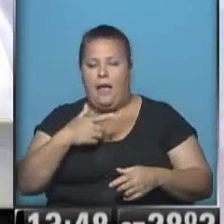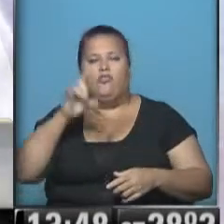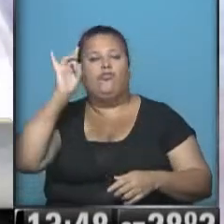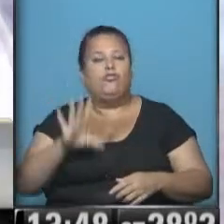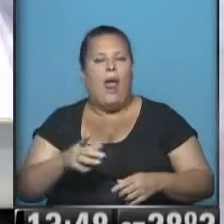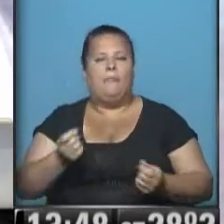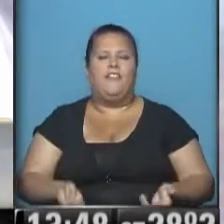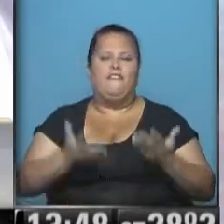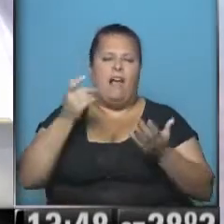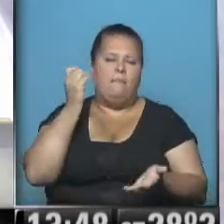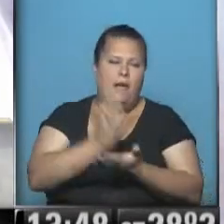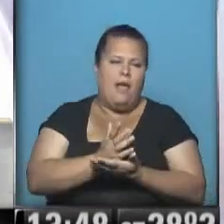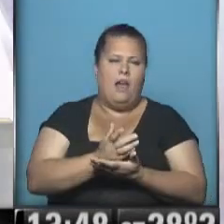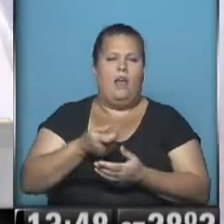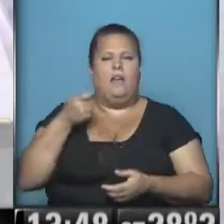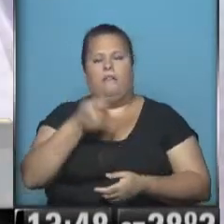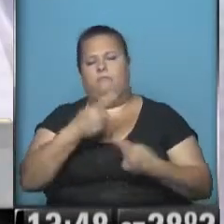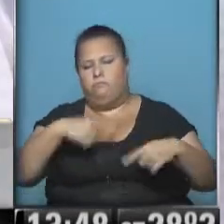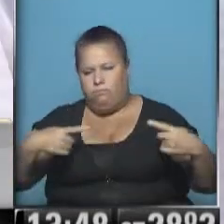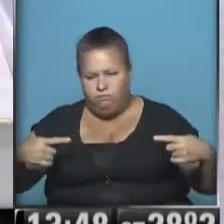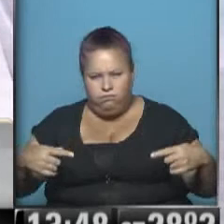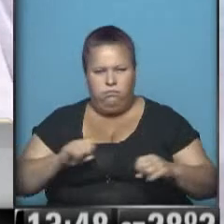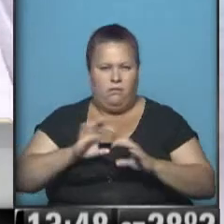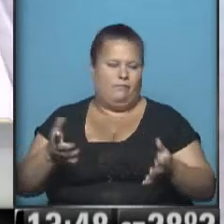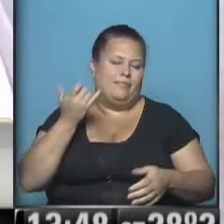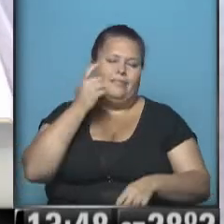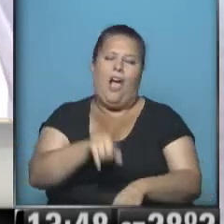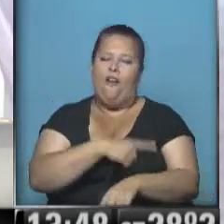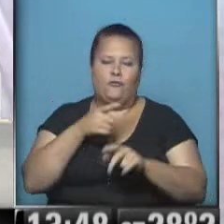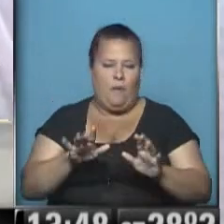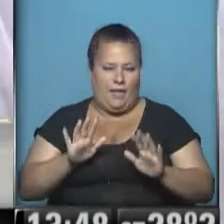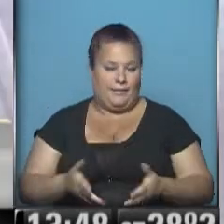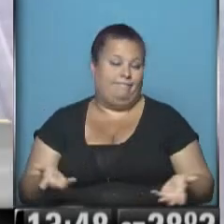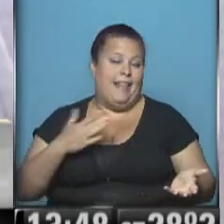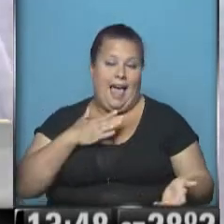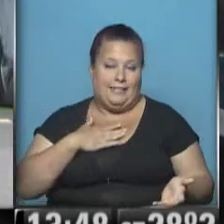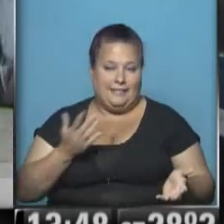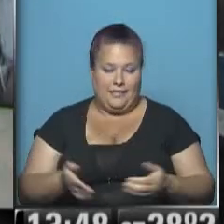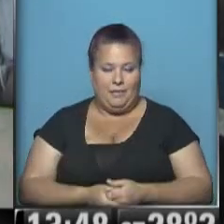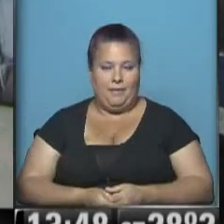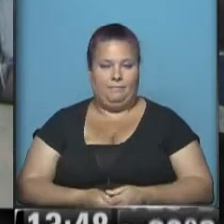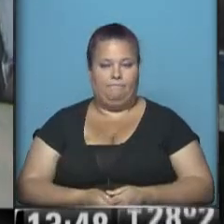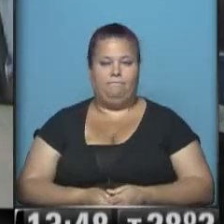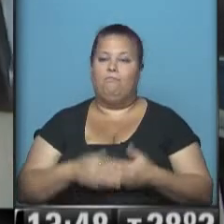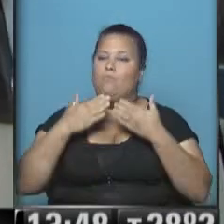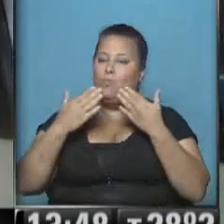solamente inflación penal, demagogia, punitivista, etcétera. Ya estamos acostumbrados a esto, lamentablemente. Emilio, muchísimas gracias.